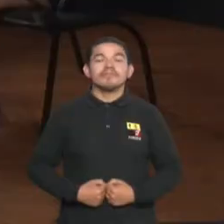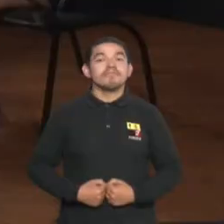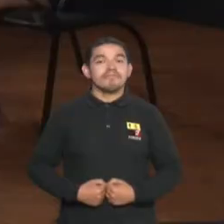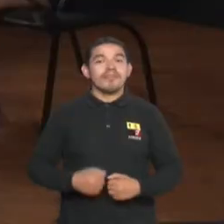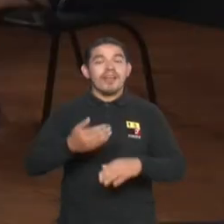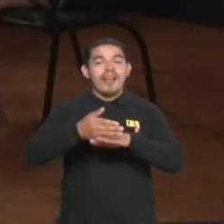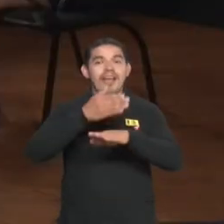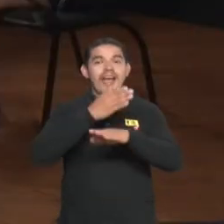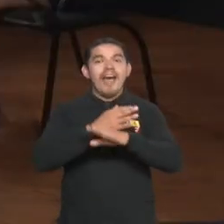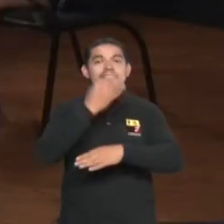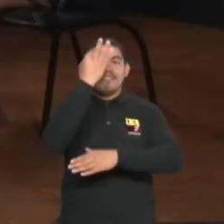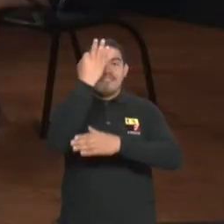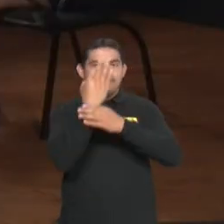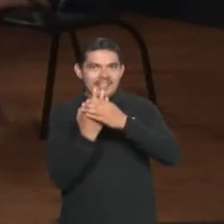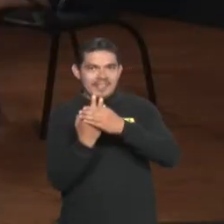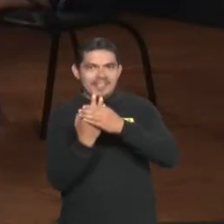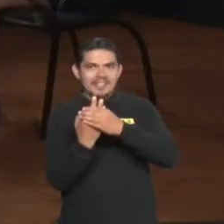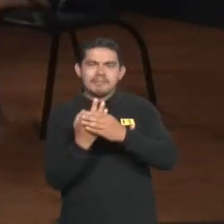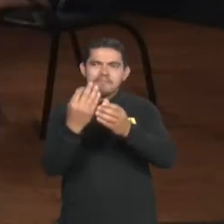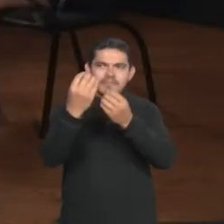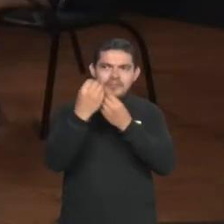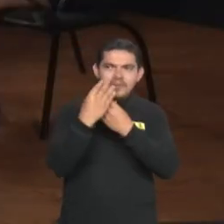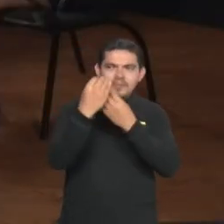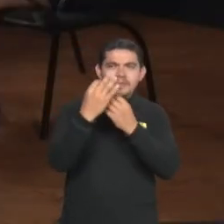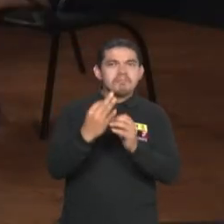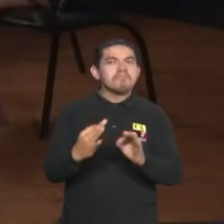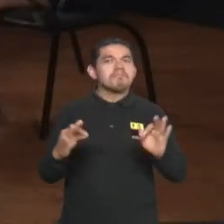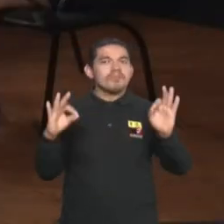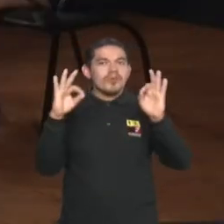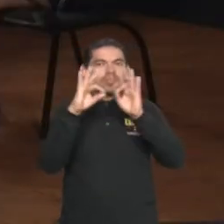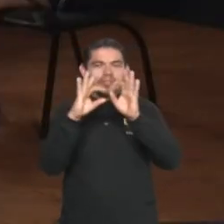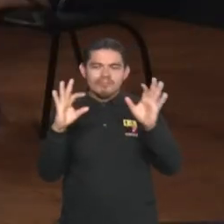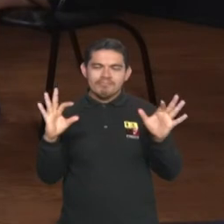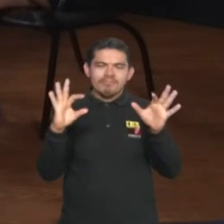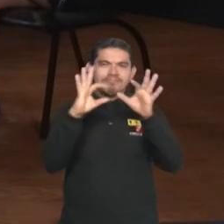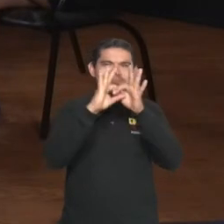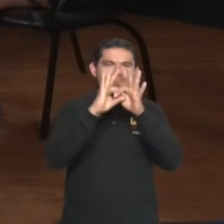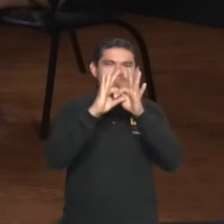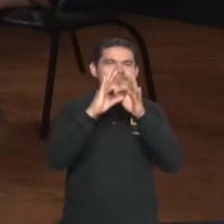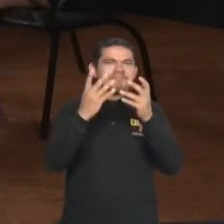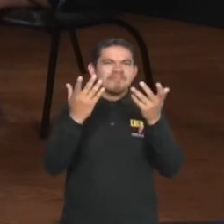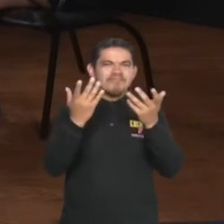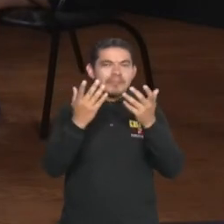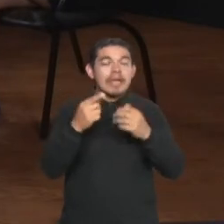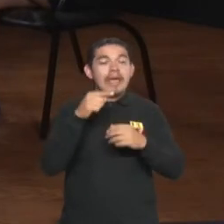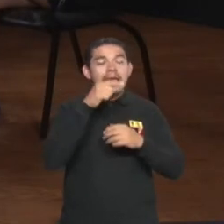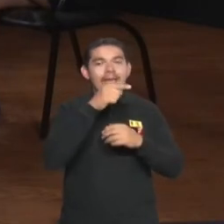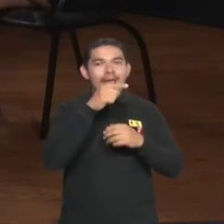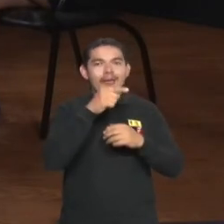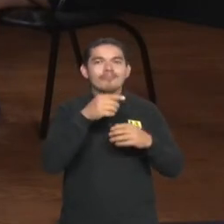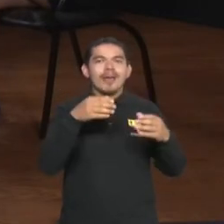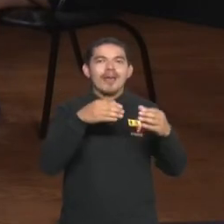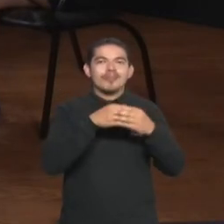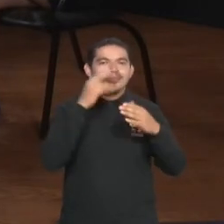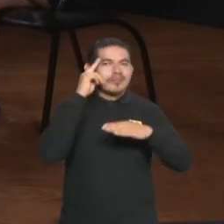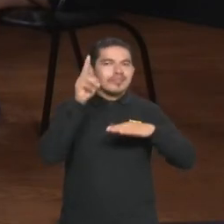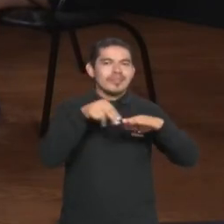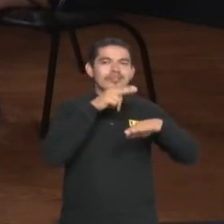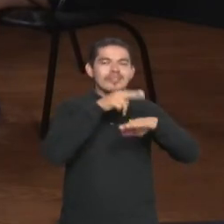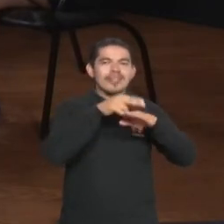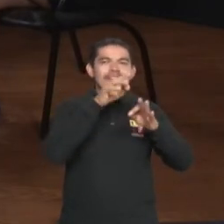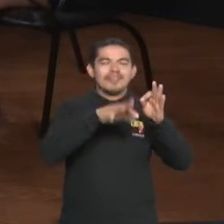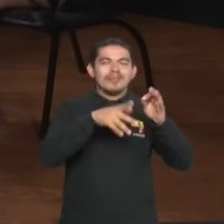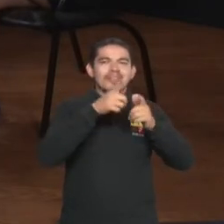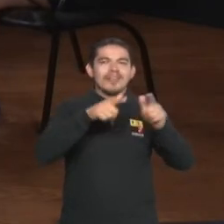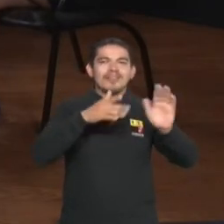La Federación Nacional de Soros del Ecuador nos comentaba la importancia de trabajar en un vínculo muy fuerte, en este caso con la Asociación Nacional de Intérpretes de